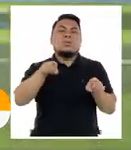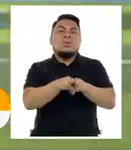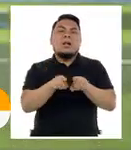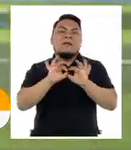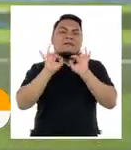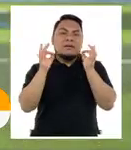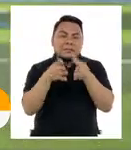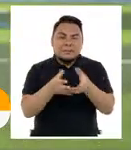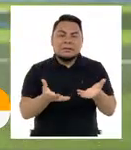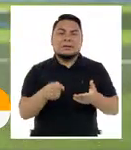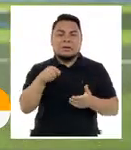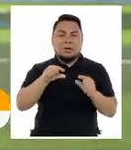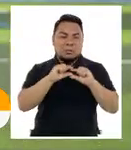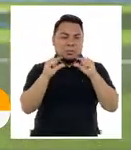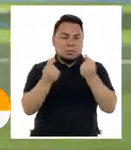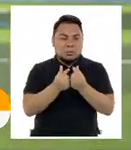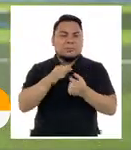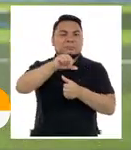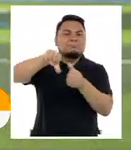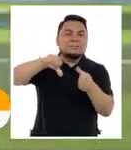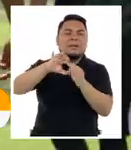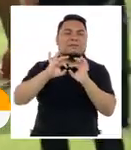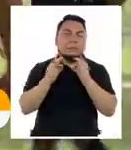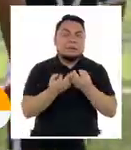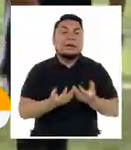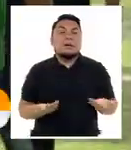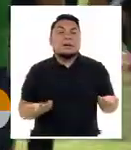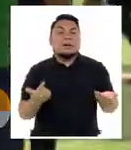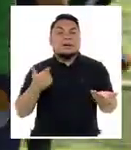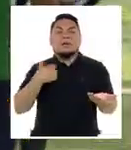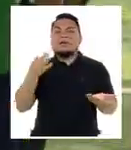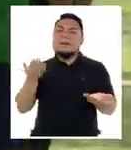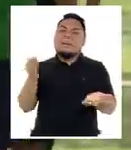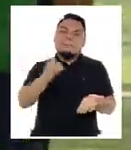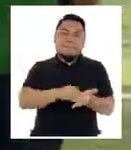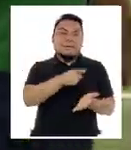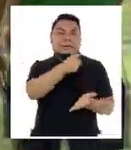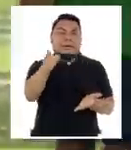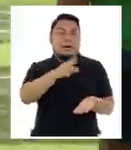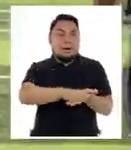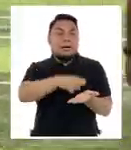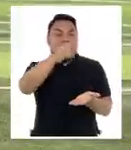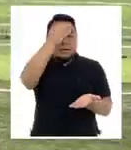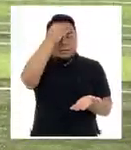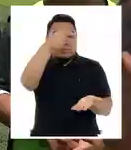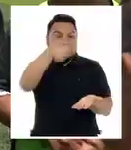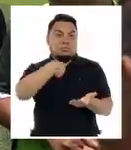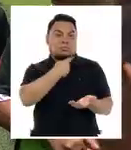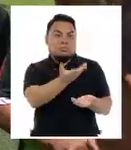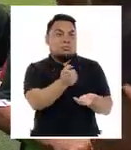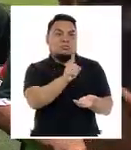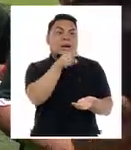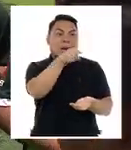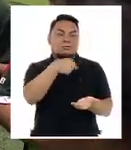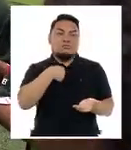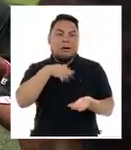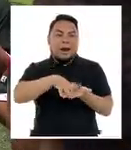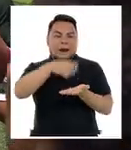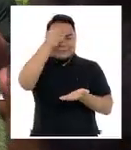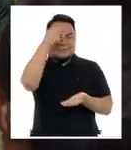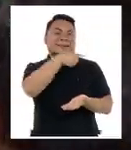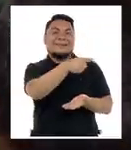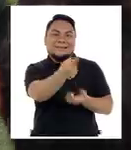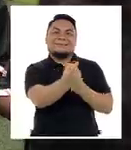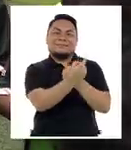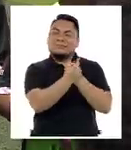una familia es un poquito más que una amistad o un grupo realmente familiar yo digo siempre que más que ellos aprender de nosotros nosotros aprendemos de